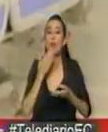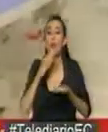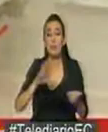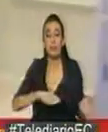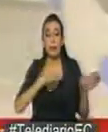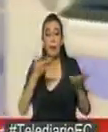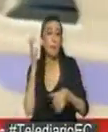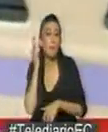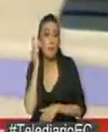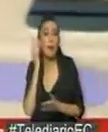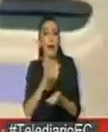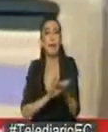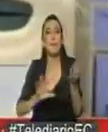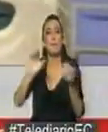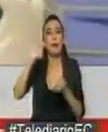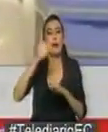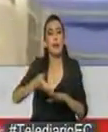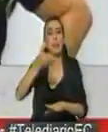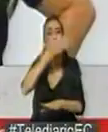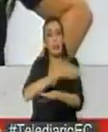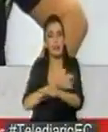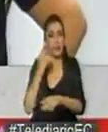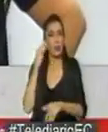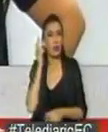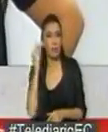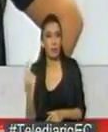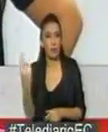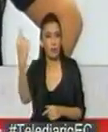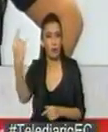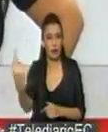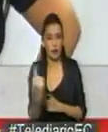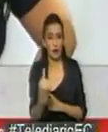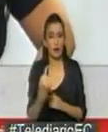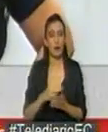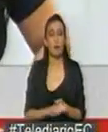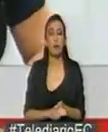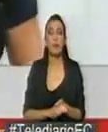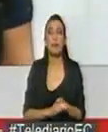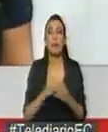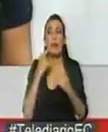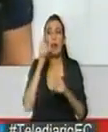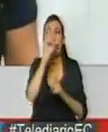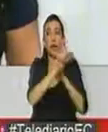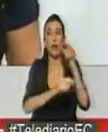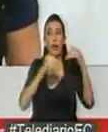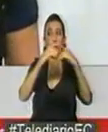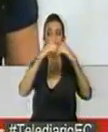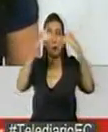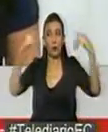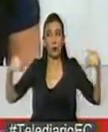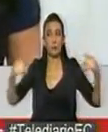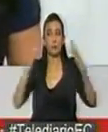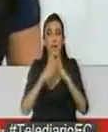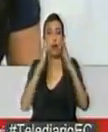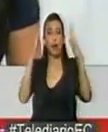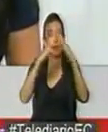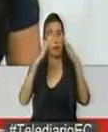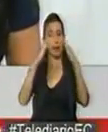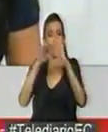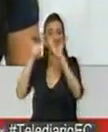hermana de la paciente primaria. Esta paciente se encontraba en un aislamiento domiciliario por 12 días,